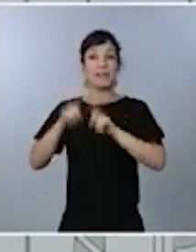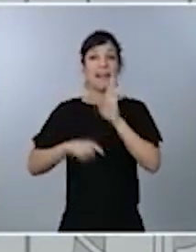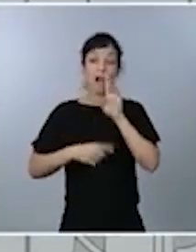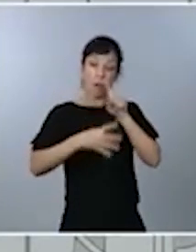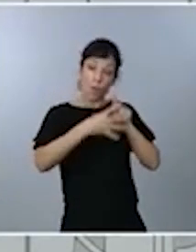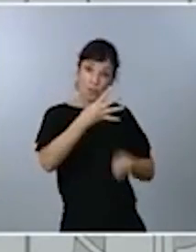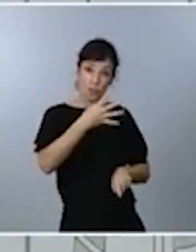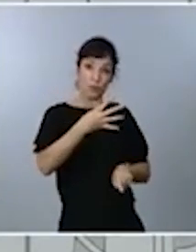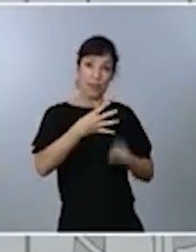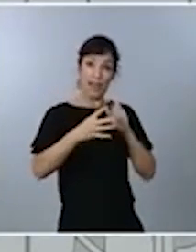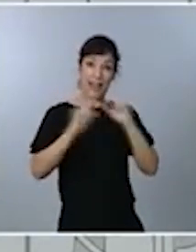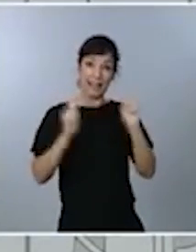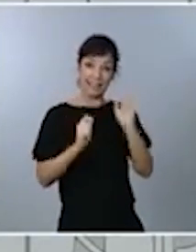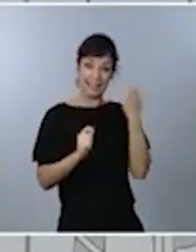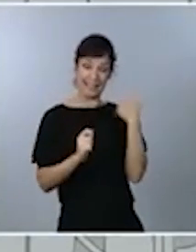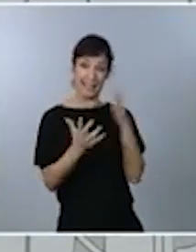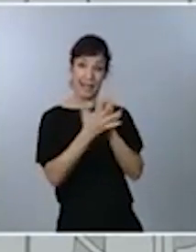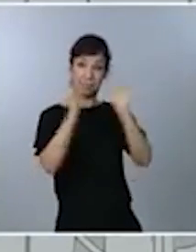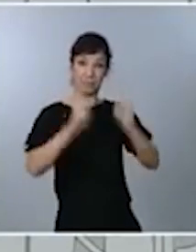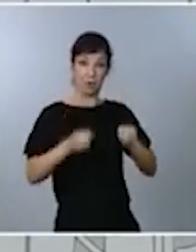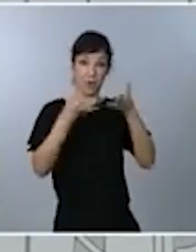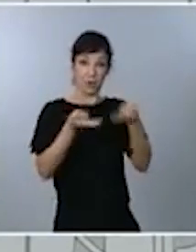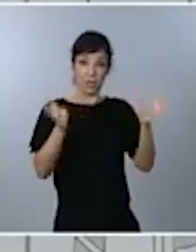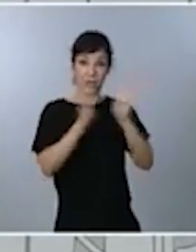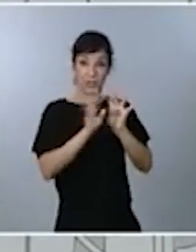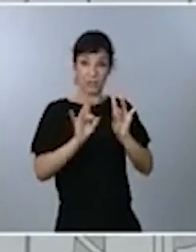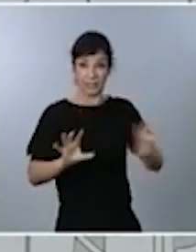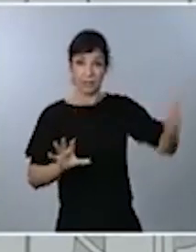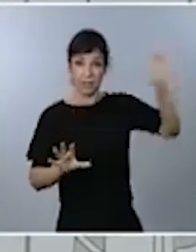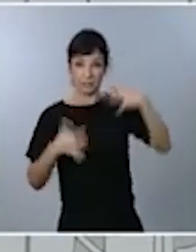acordamos ayer en el Consejo Interterritorial de Sanidad.